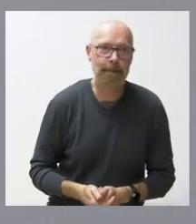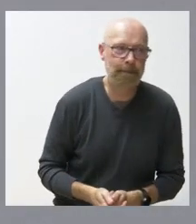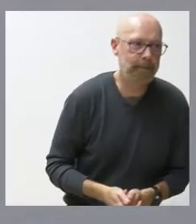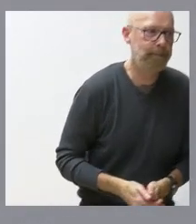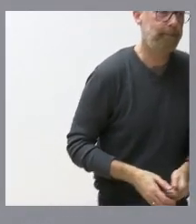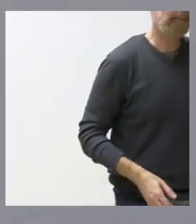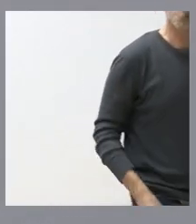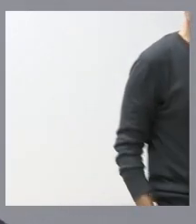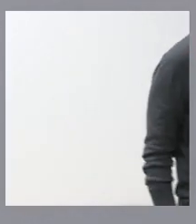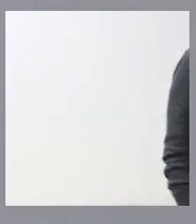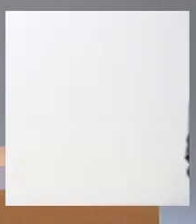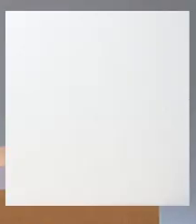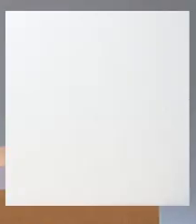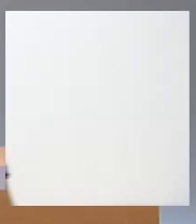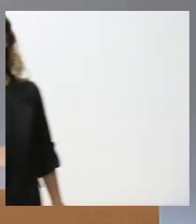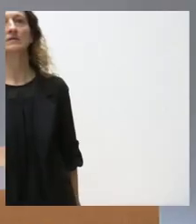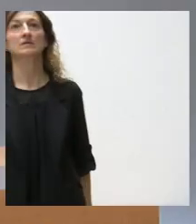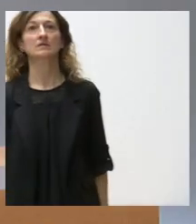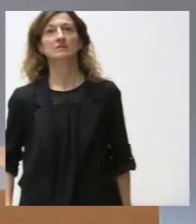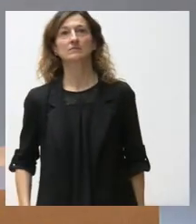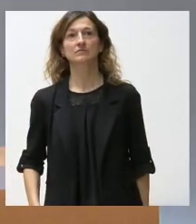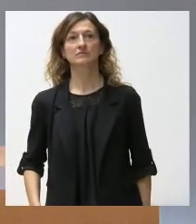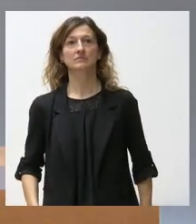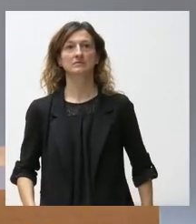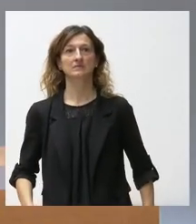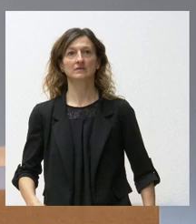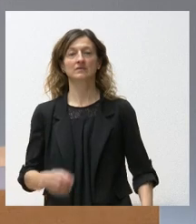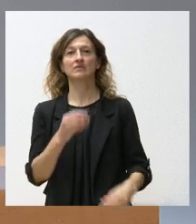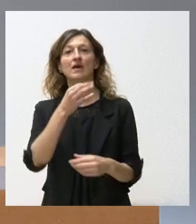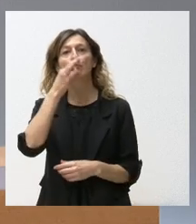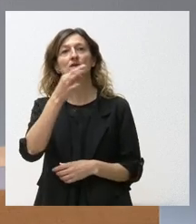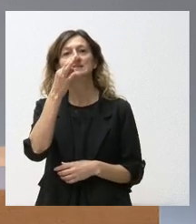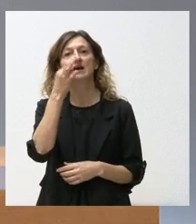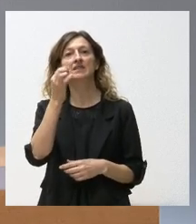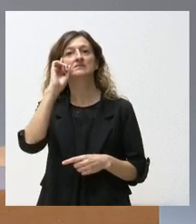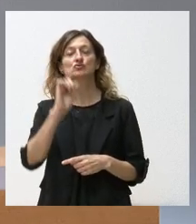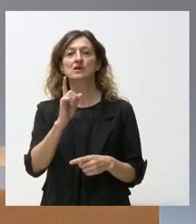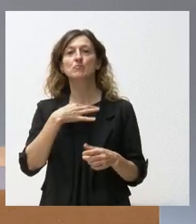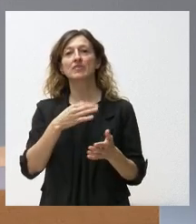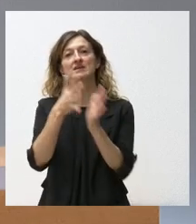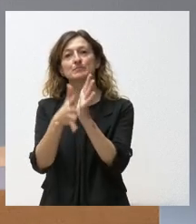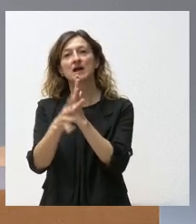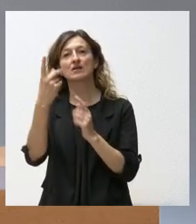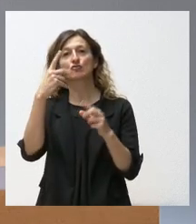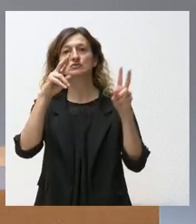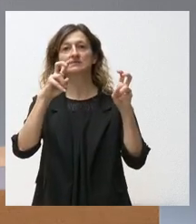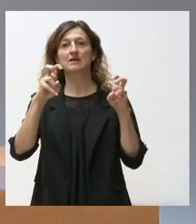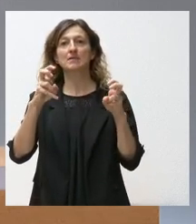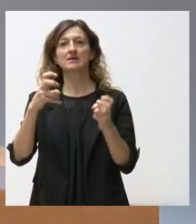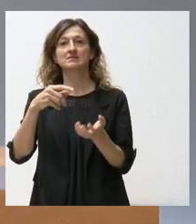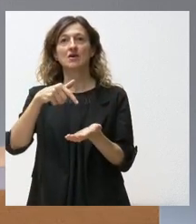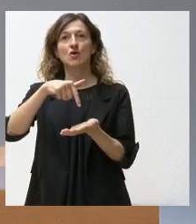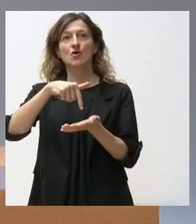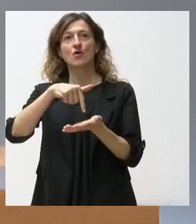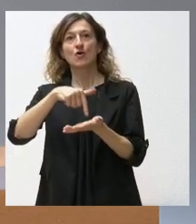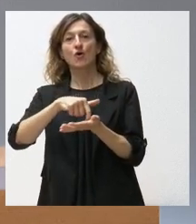responder. Sí, consejero, buenas tardes. No sé si nos podría puntualizar las cuestiones de los acuerdos de hoy. En primer lugar, ha comentado